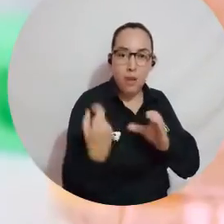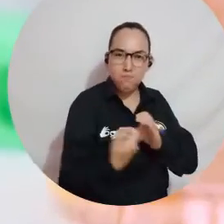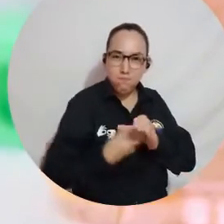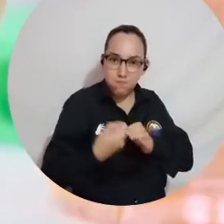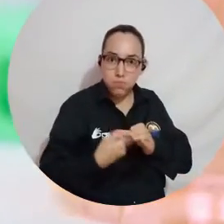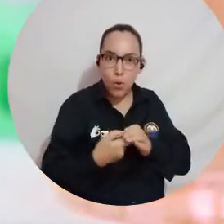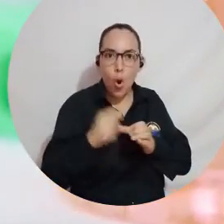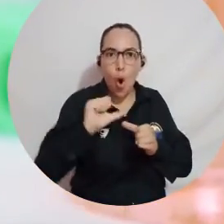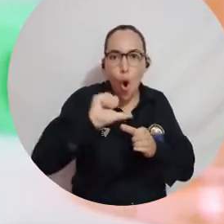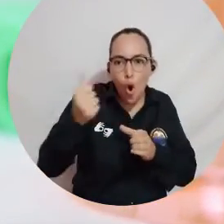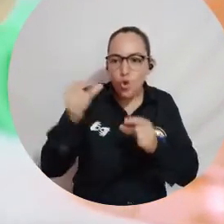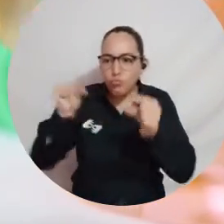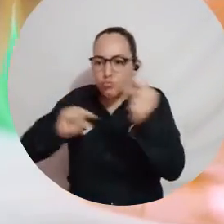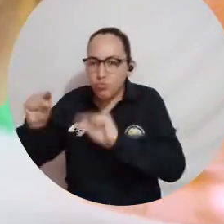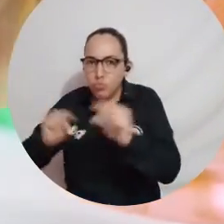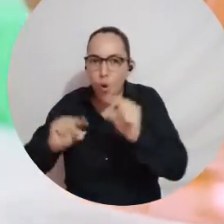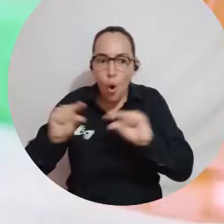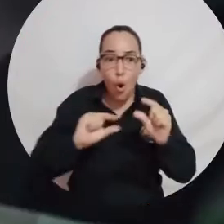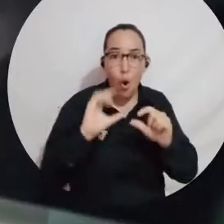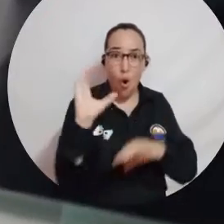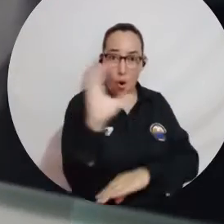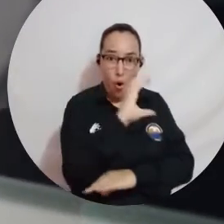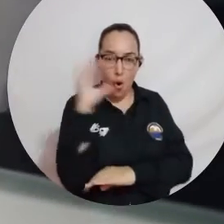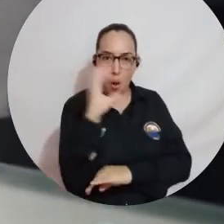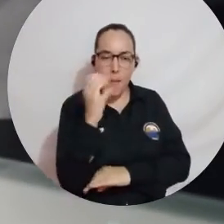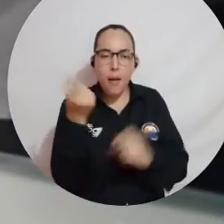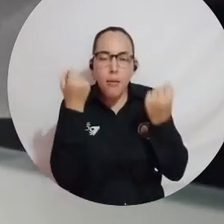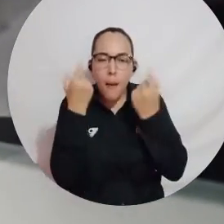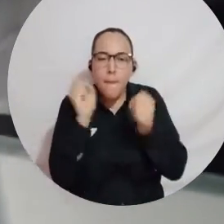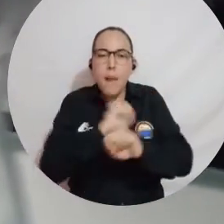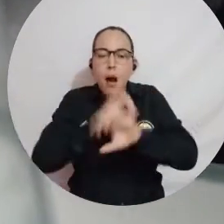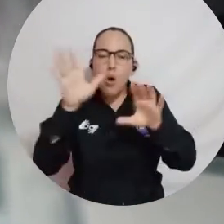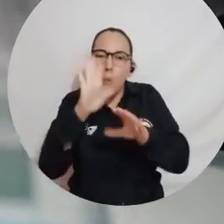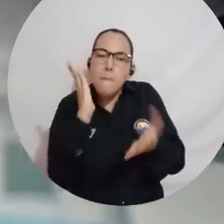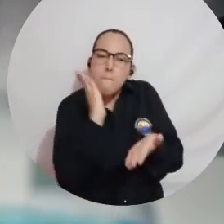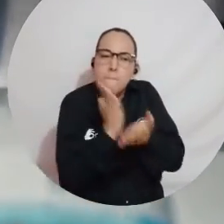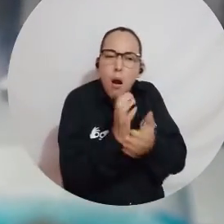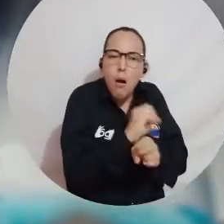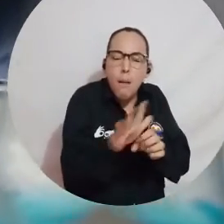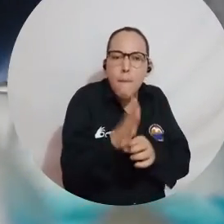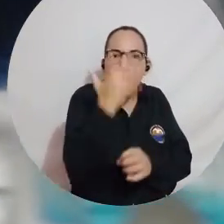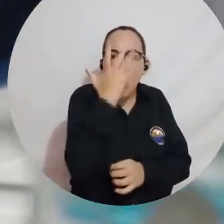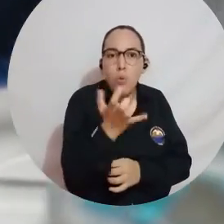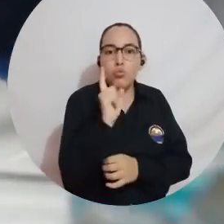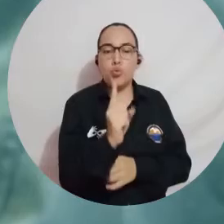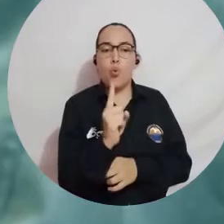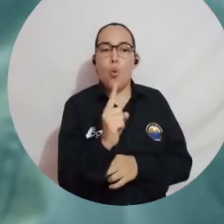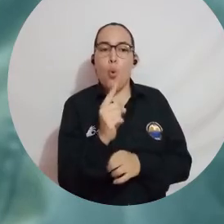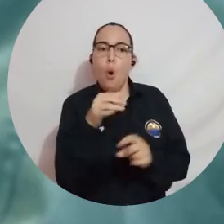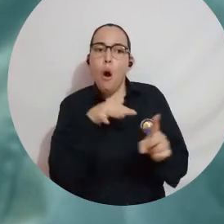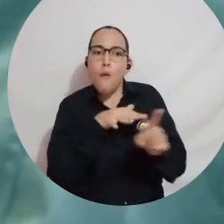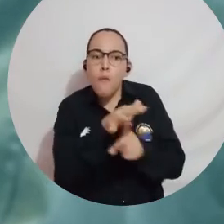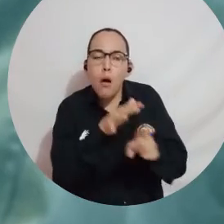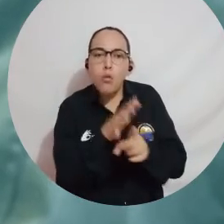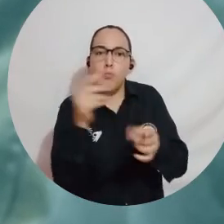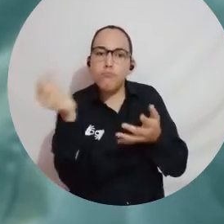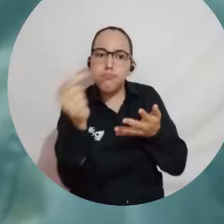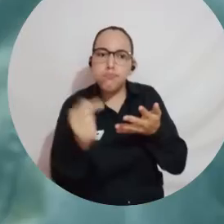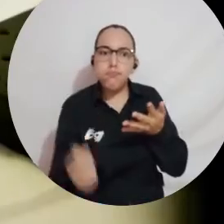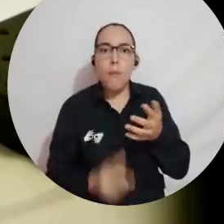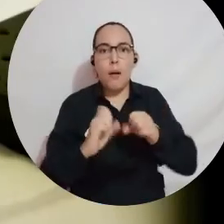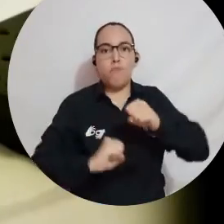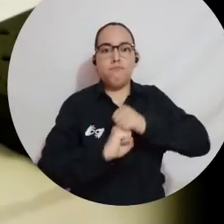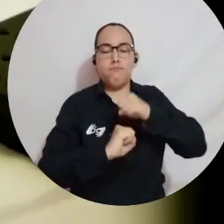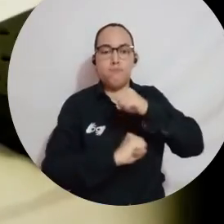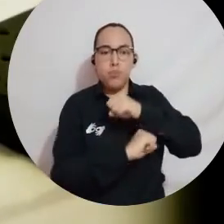han articulado con otros laboratorios de Colombia para entender mejor la epidemiología, disminuir la probabilidad de los casos y emitir alertas